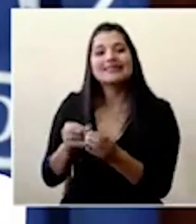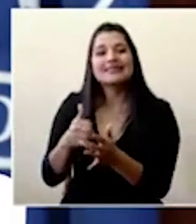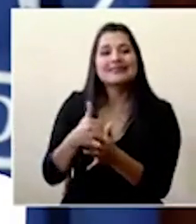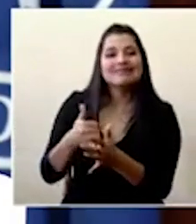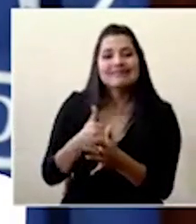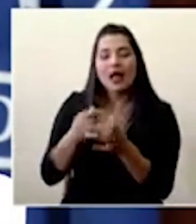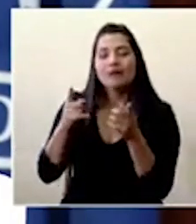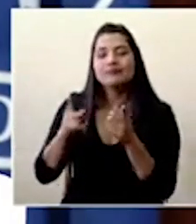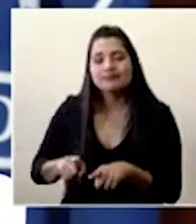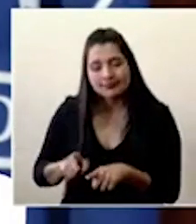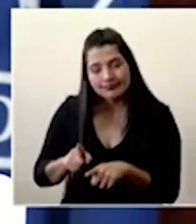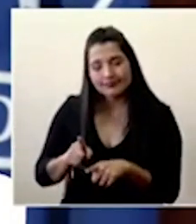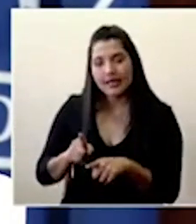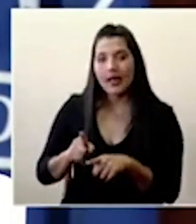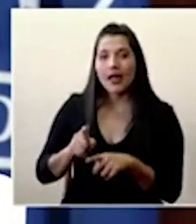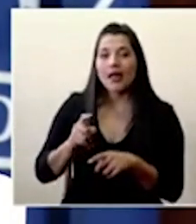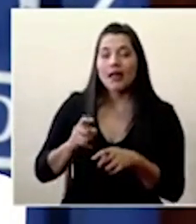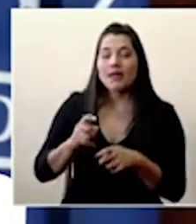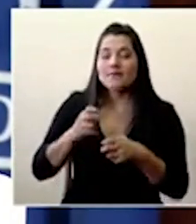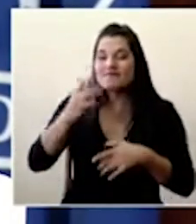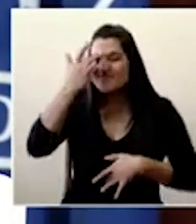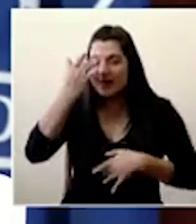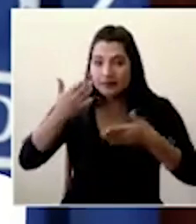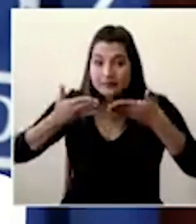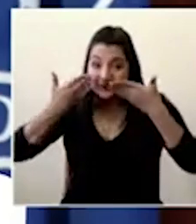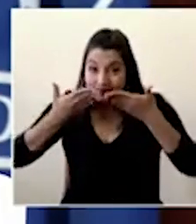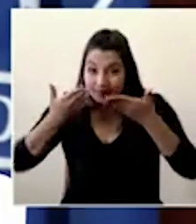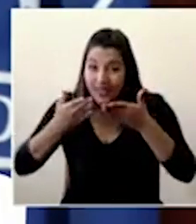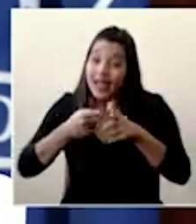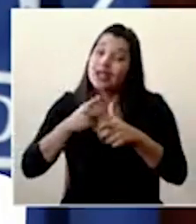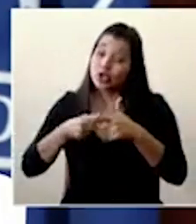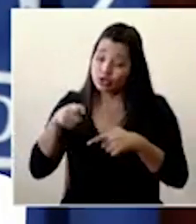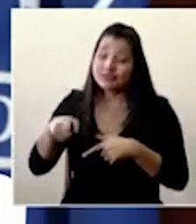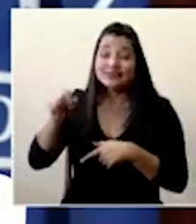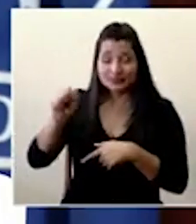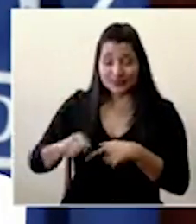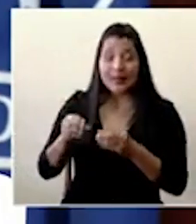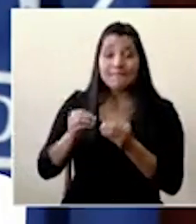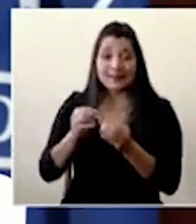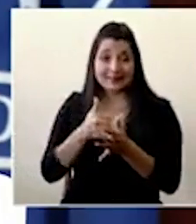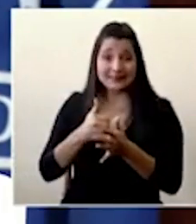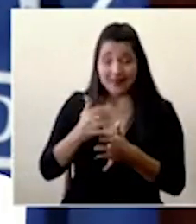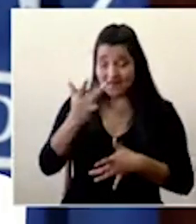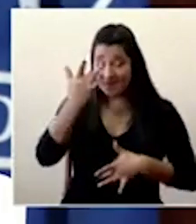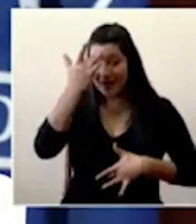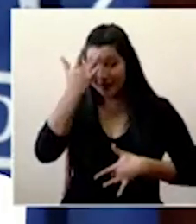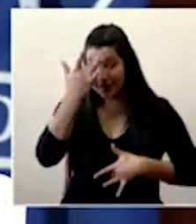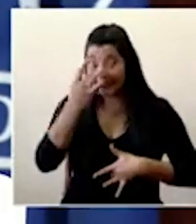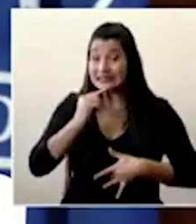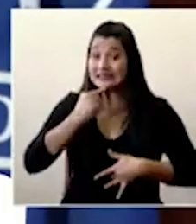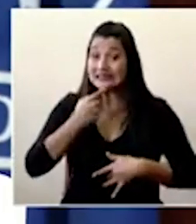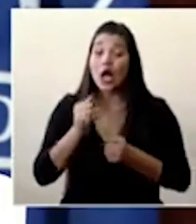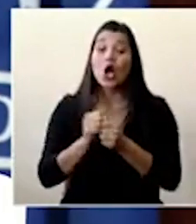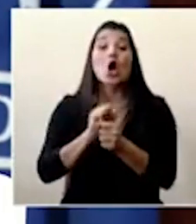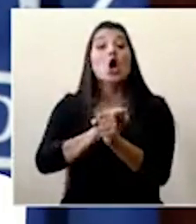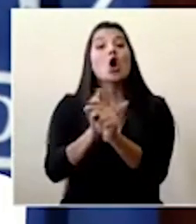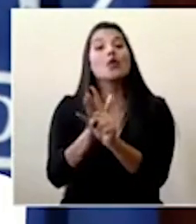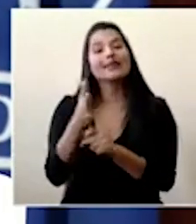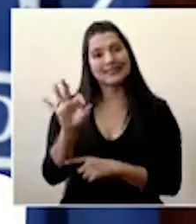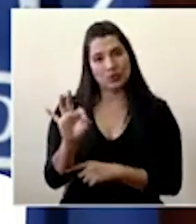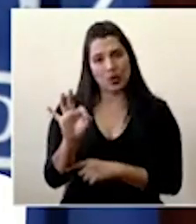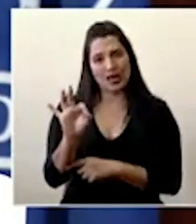punto de vista, sí son más susceptibles de enfermar gravemente por COVID-19, pero sobre todo,